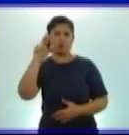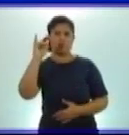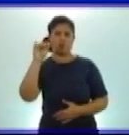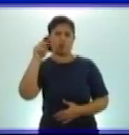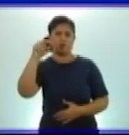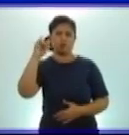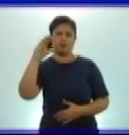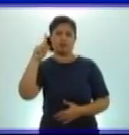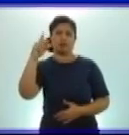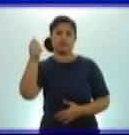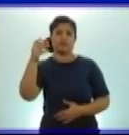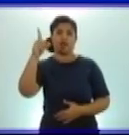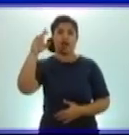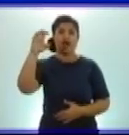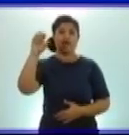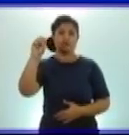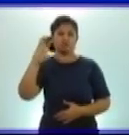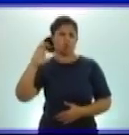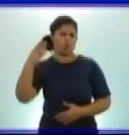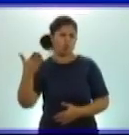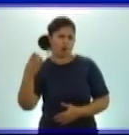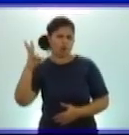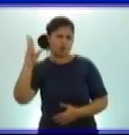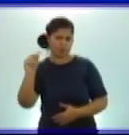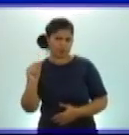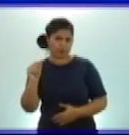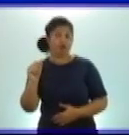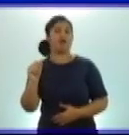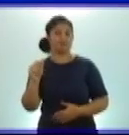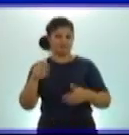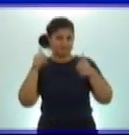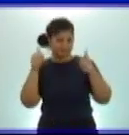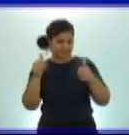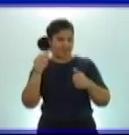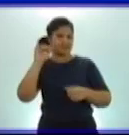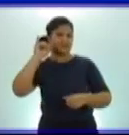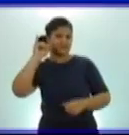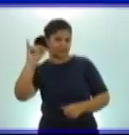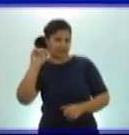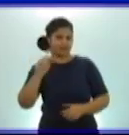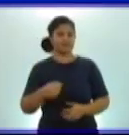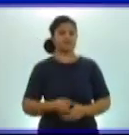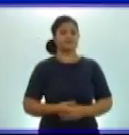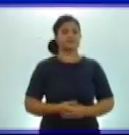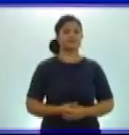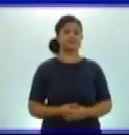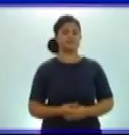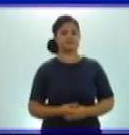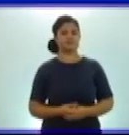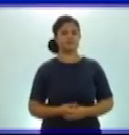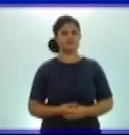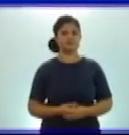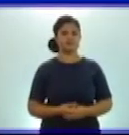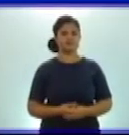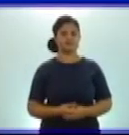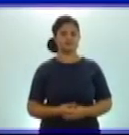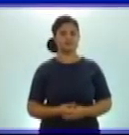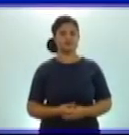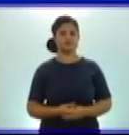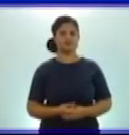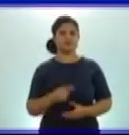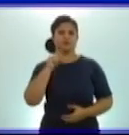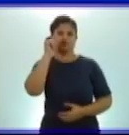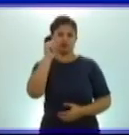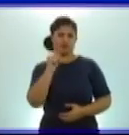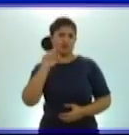Muy bien, 6. ¿Y qué lugar ocupa el 5 en